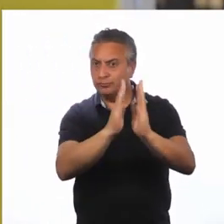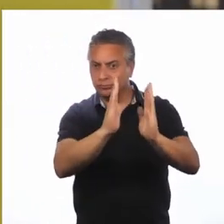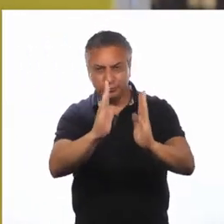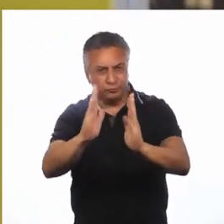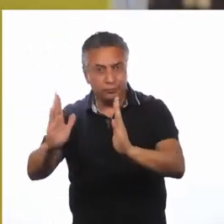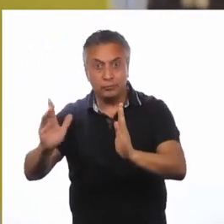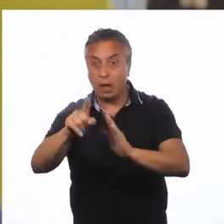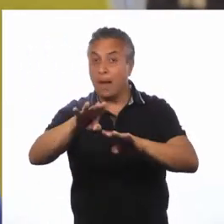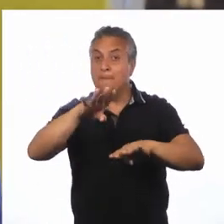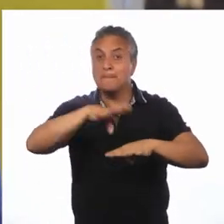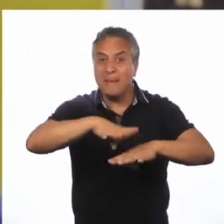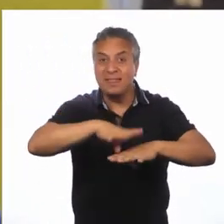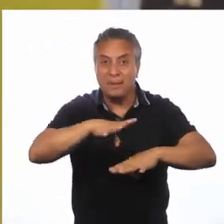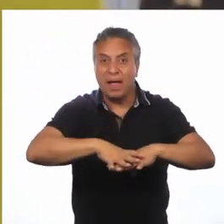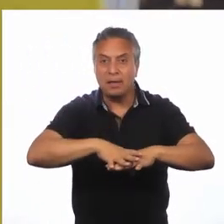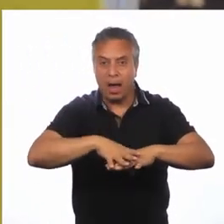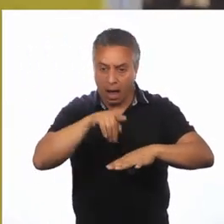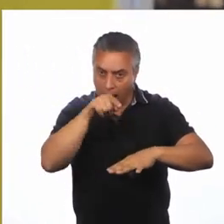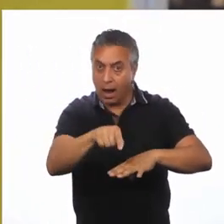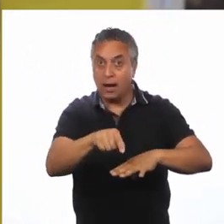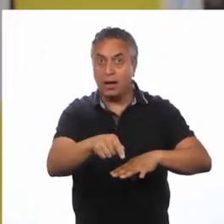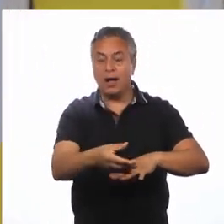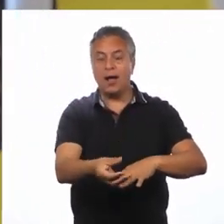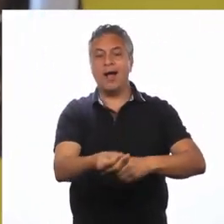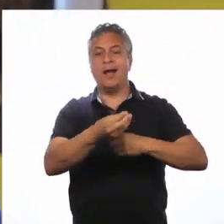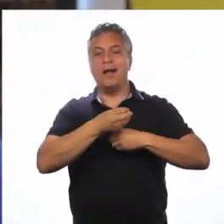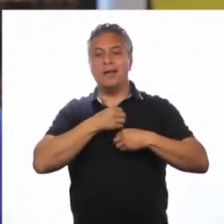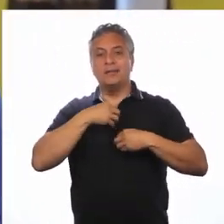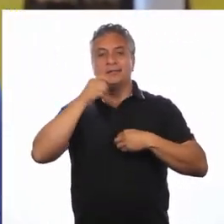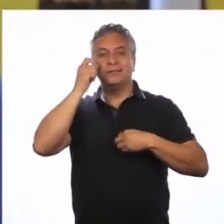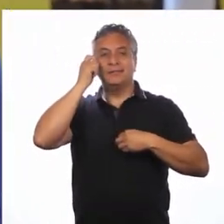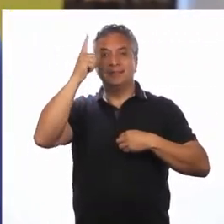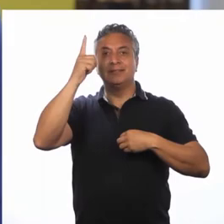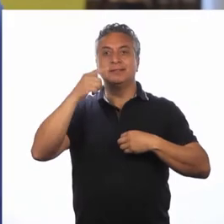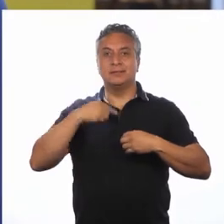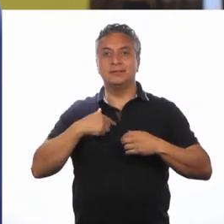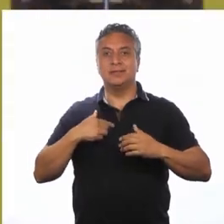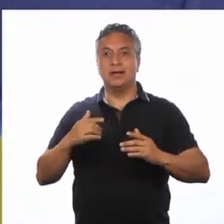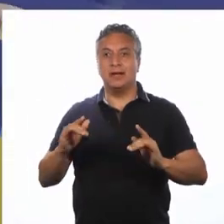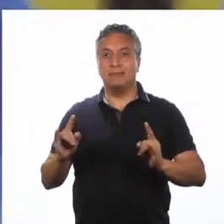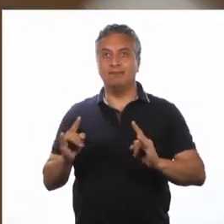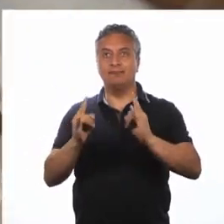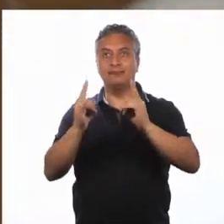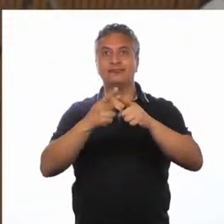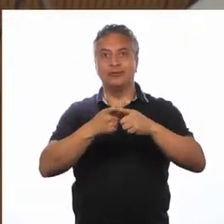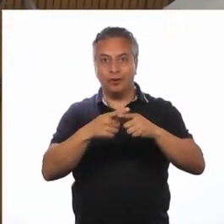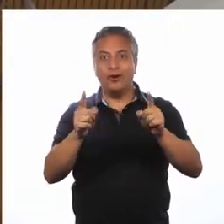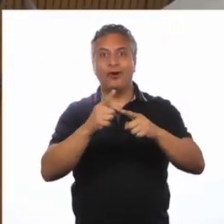que gracias a las matemáticas logramos comprender y construir nuevas cosas